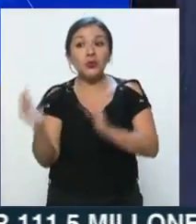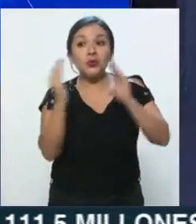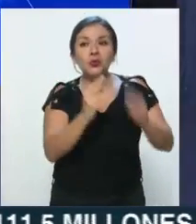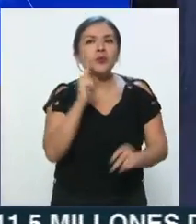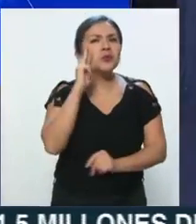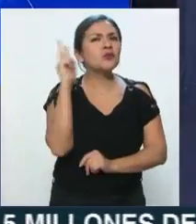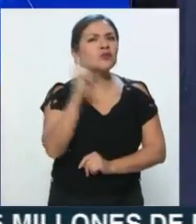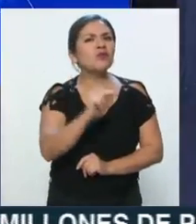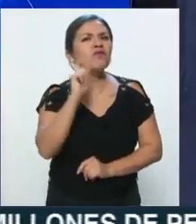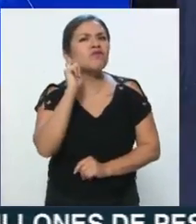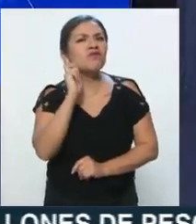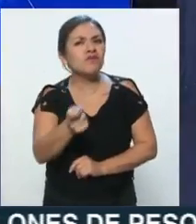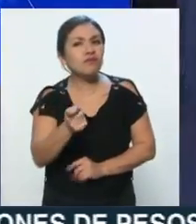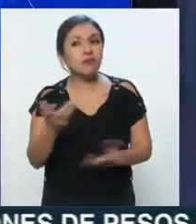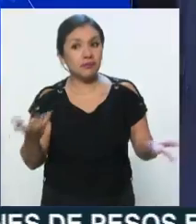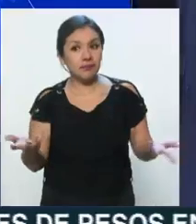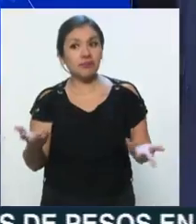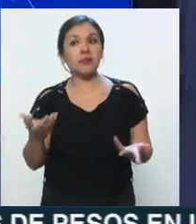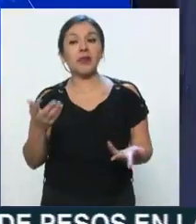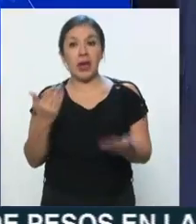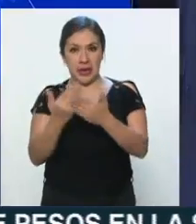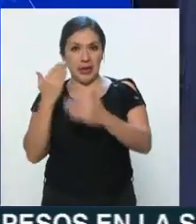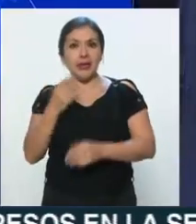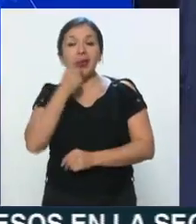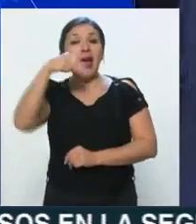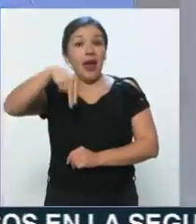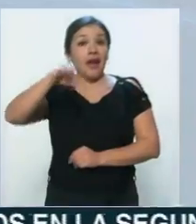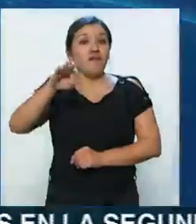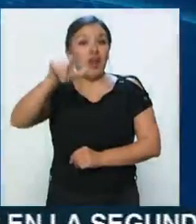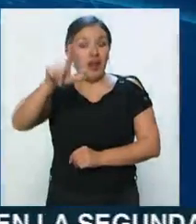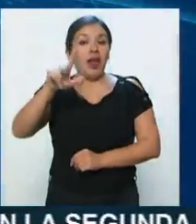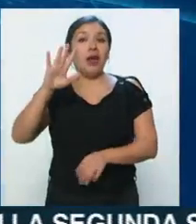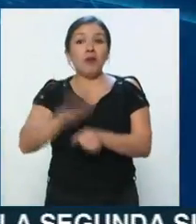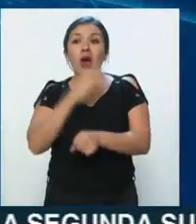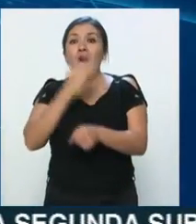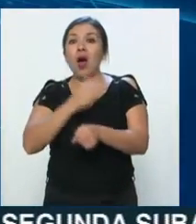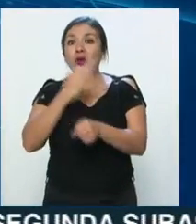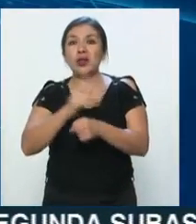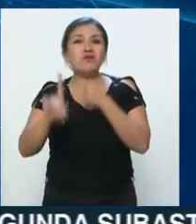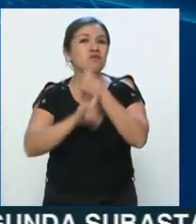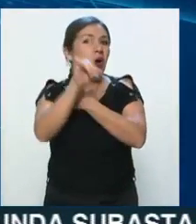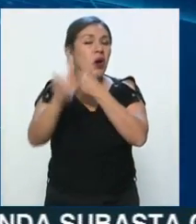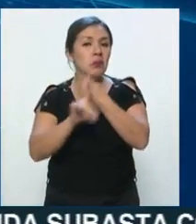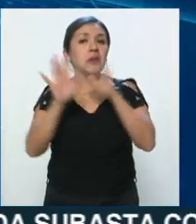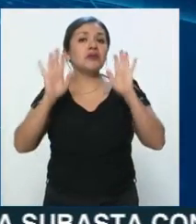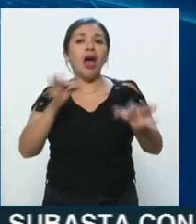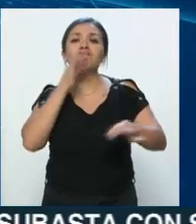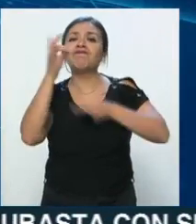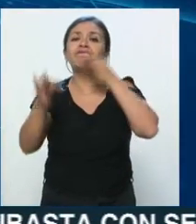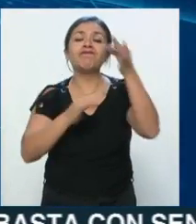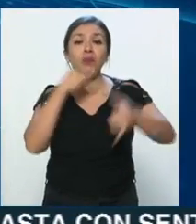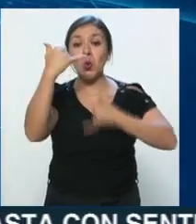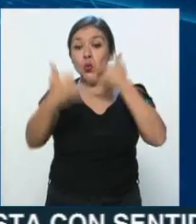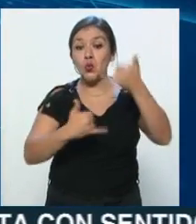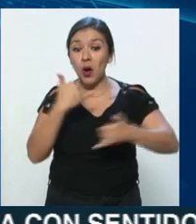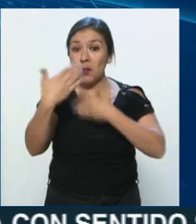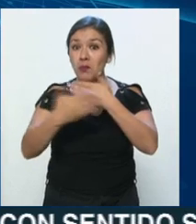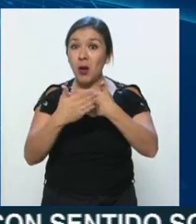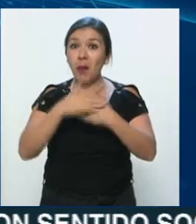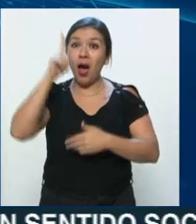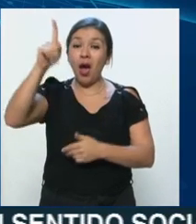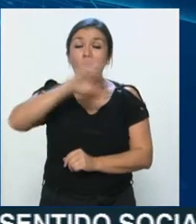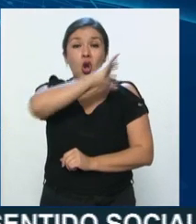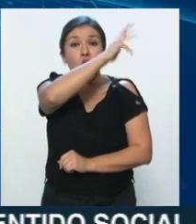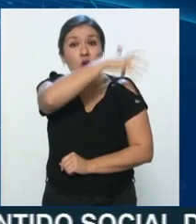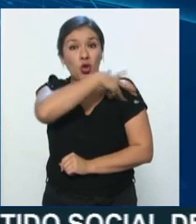revisar lo que, pues, también hablábamos hace un momento. La NFL, debido a esta situación actual, informó que los juegos programados en Londres y